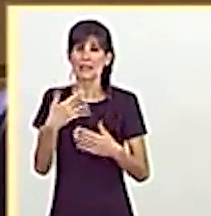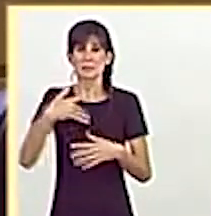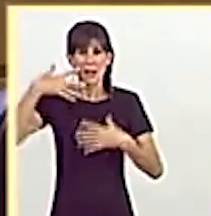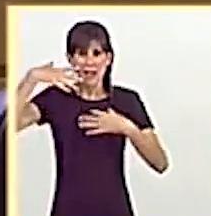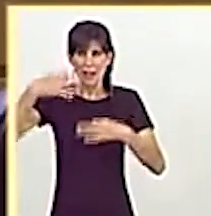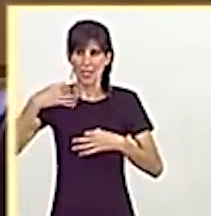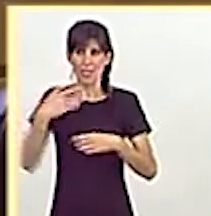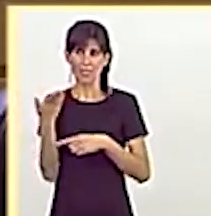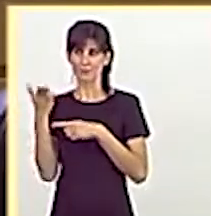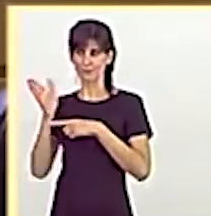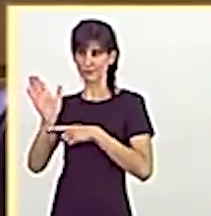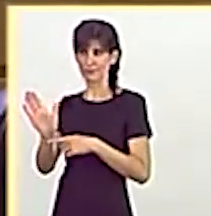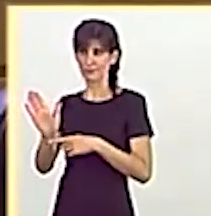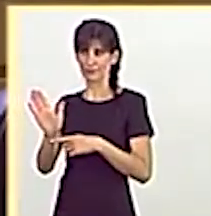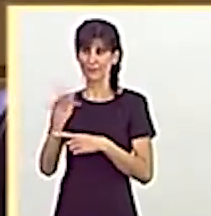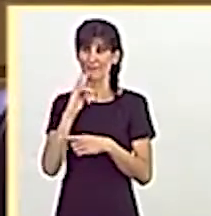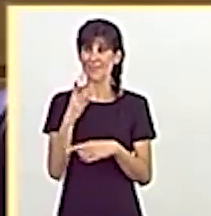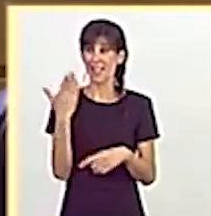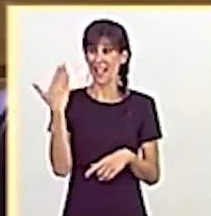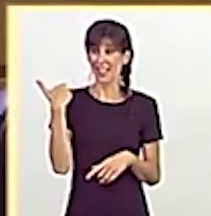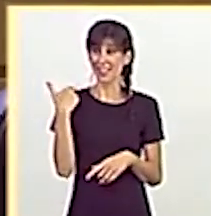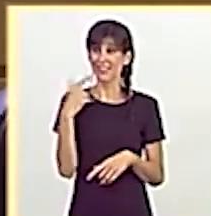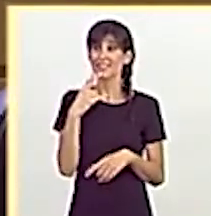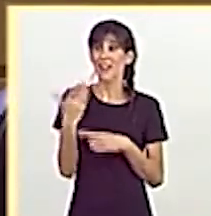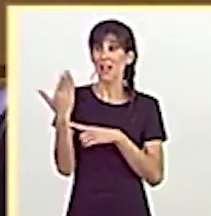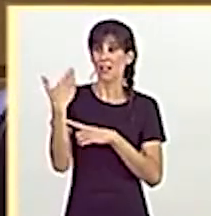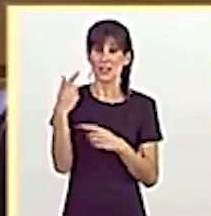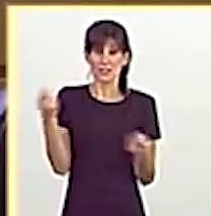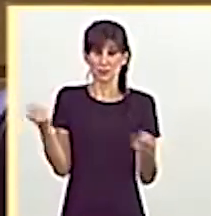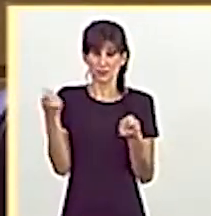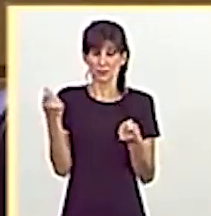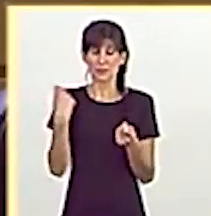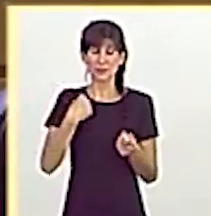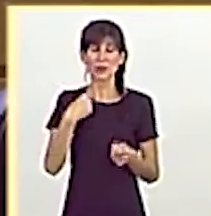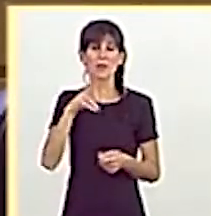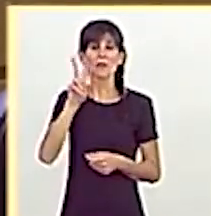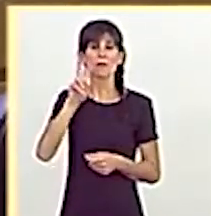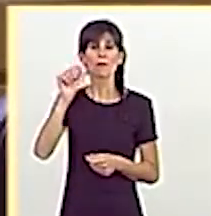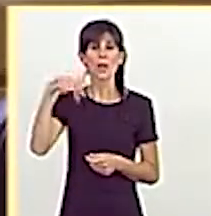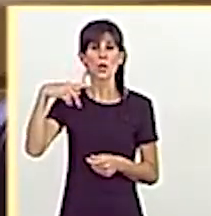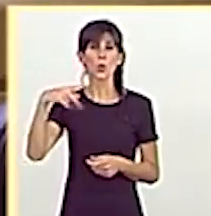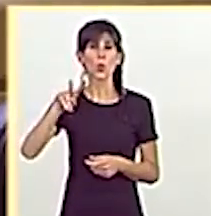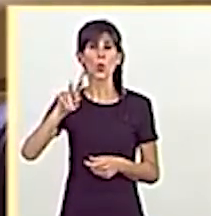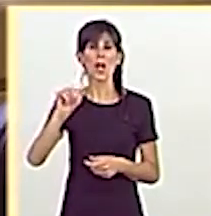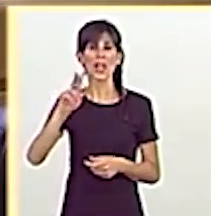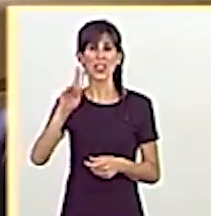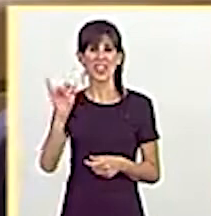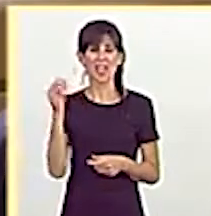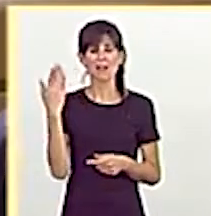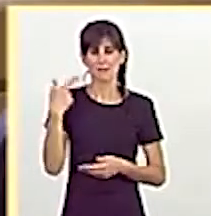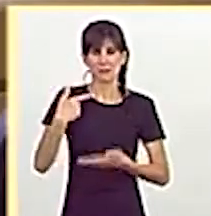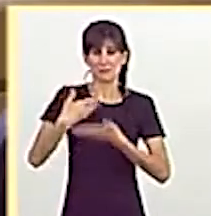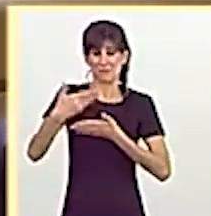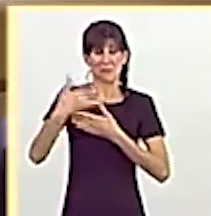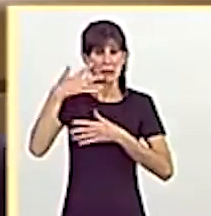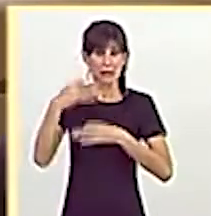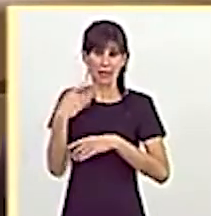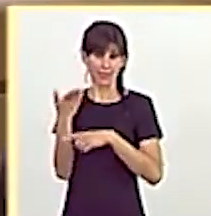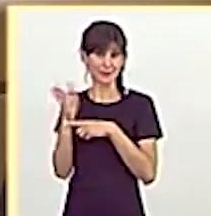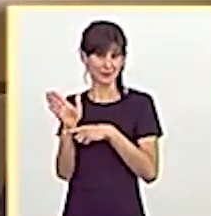es esta, que salió ayer, que se publicó a la vanguardia, ayer en el periódico. Esta es la realidad.